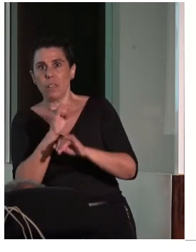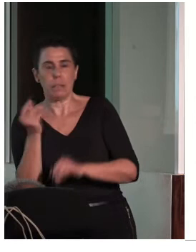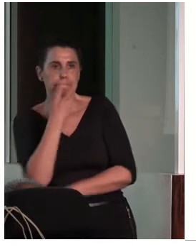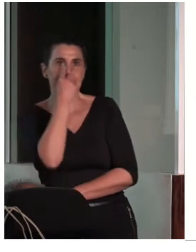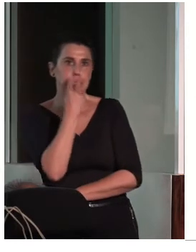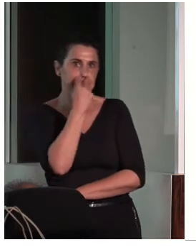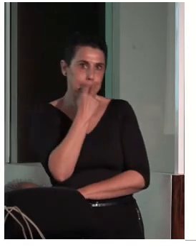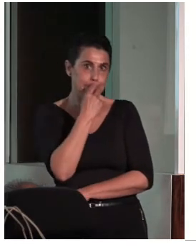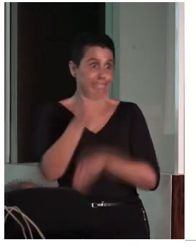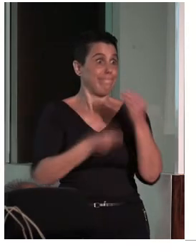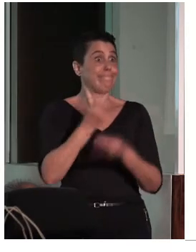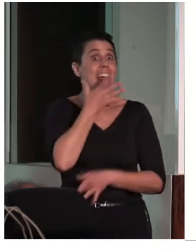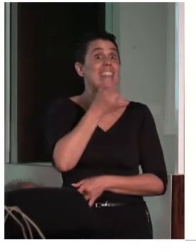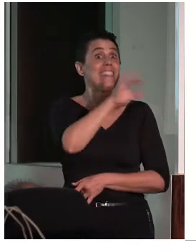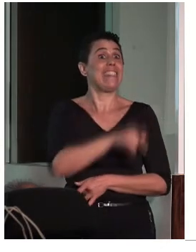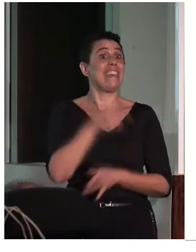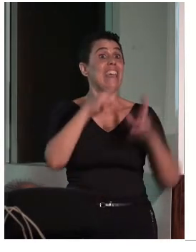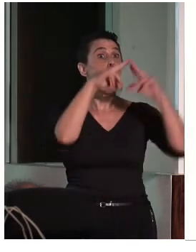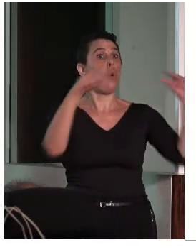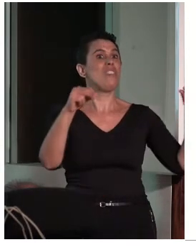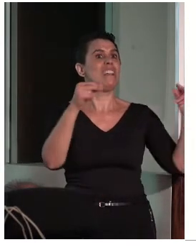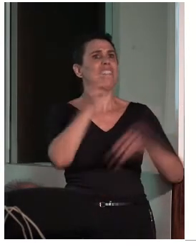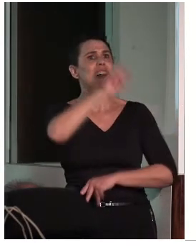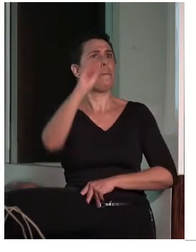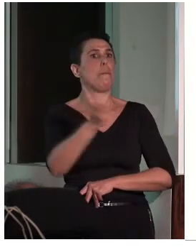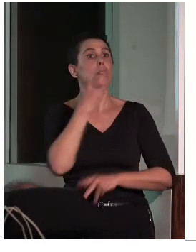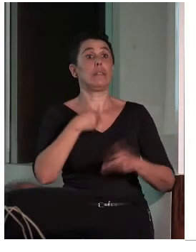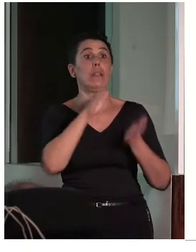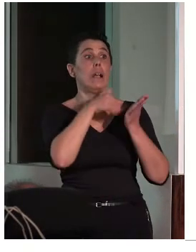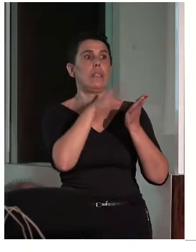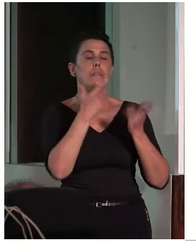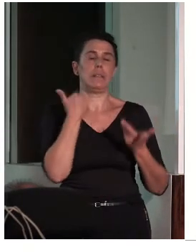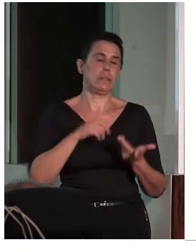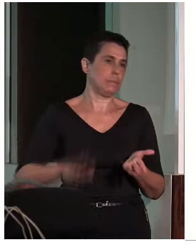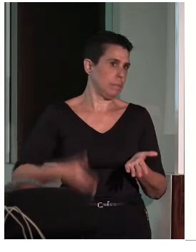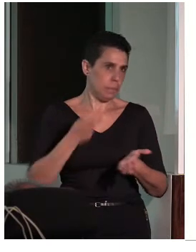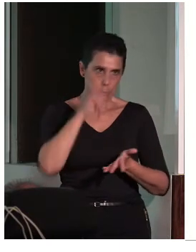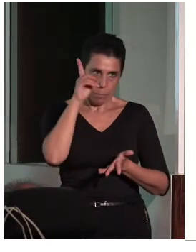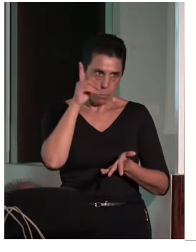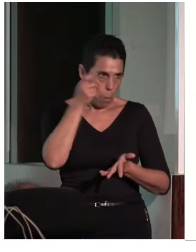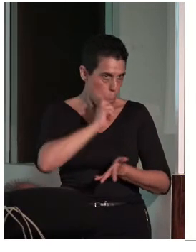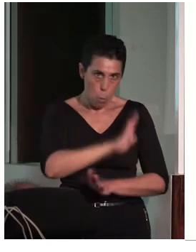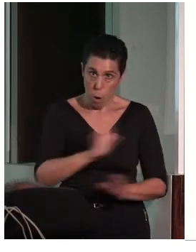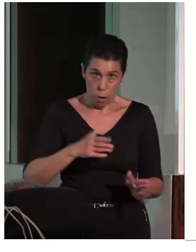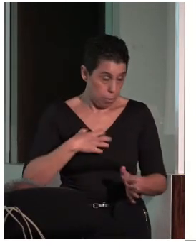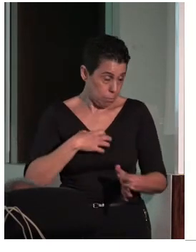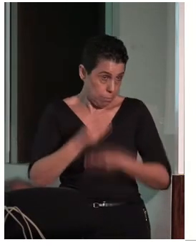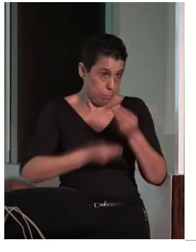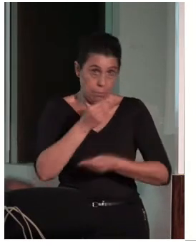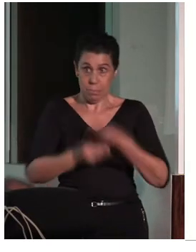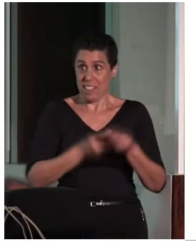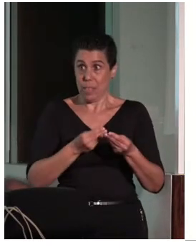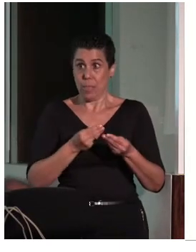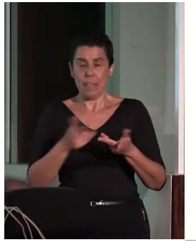Universidad Politécnica de Valencia, pero nos pedía mucho dinero. Entonces, claro, no pudimos. Y es decir, las sensaciones de